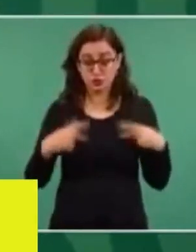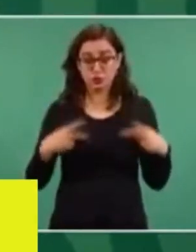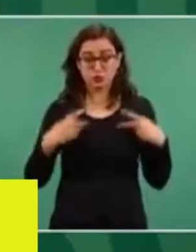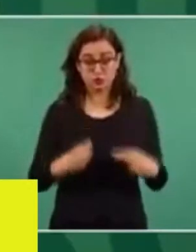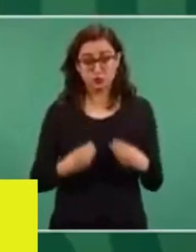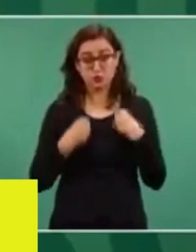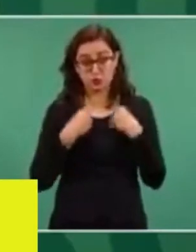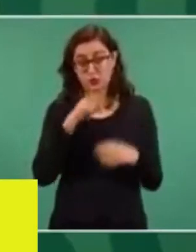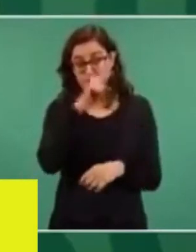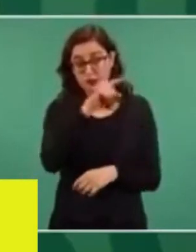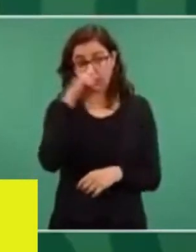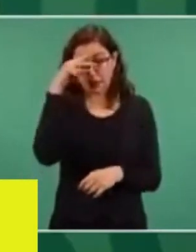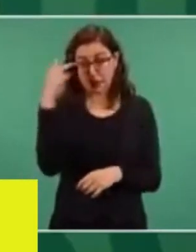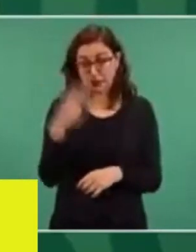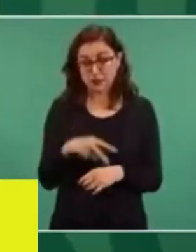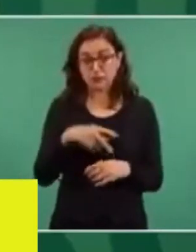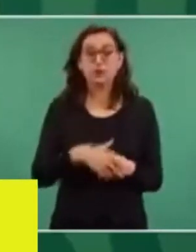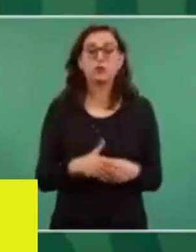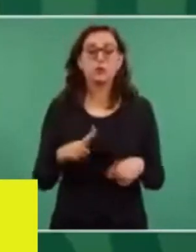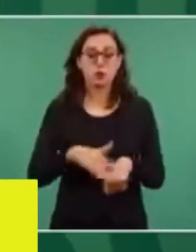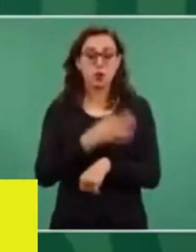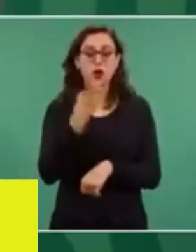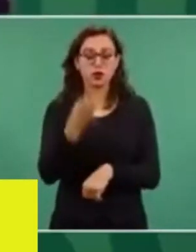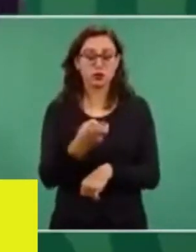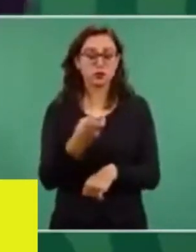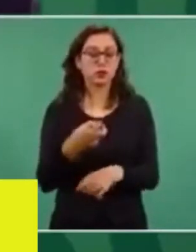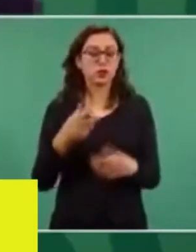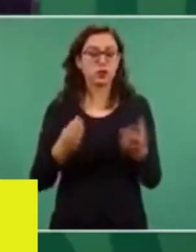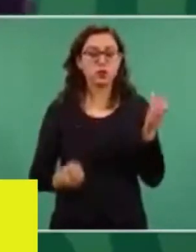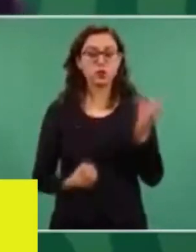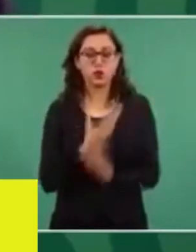hoy, la llegada de un nuevo presidente